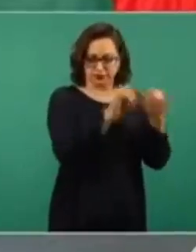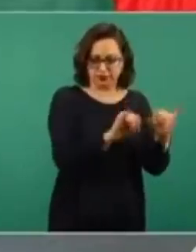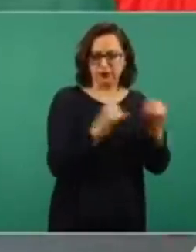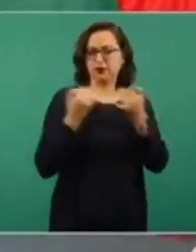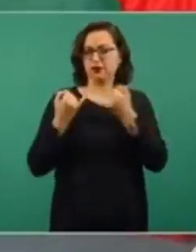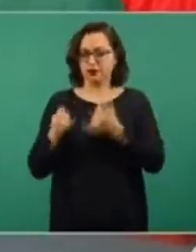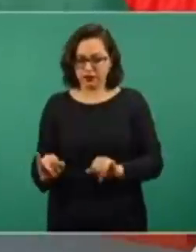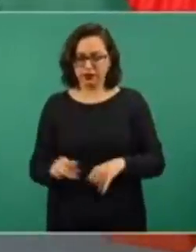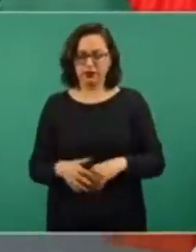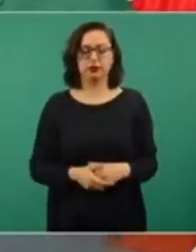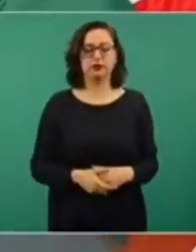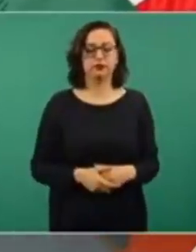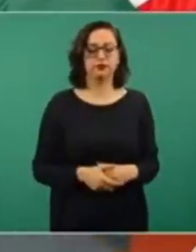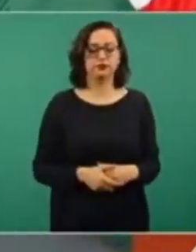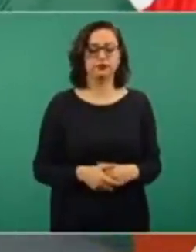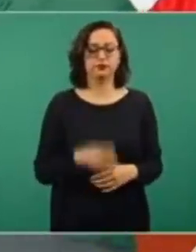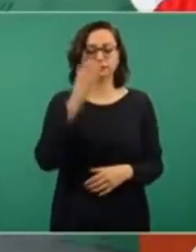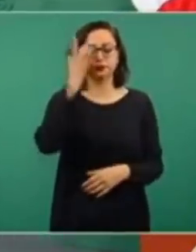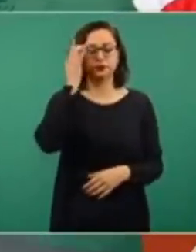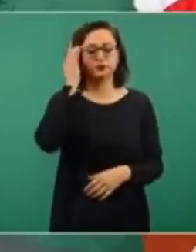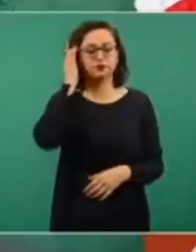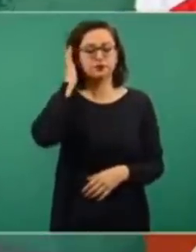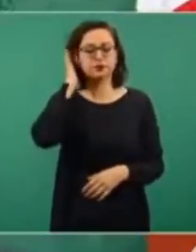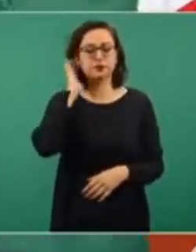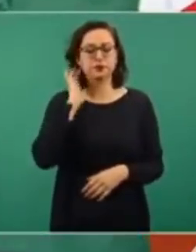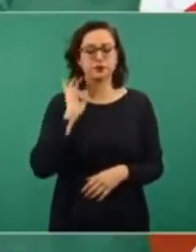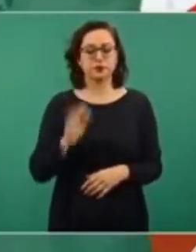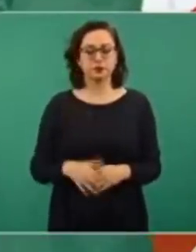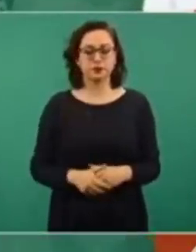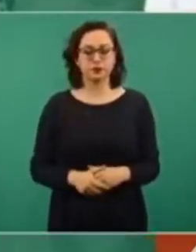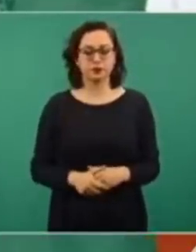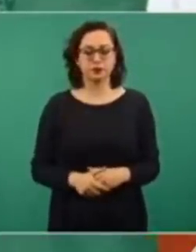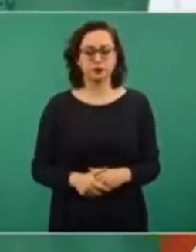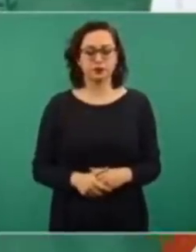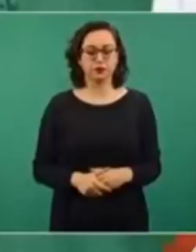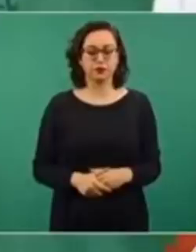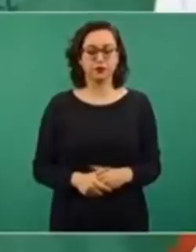ahora cuestionan